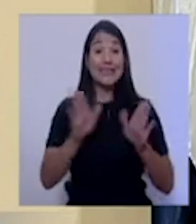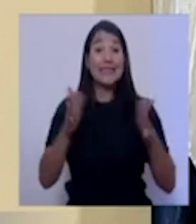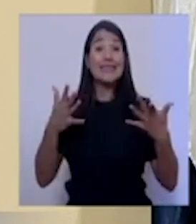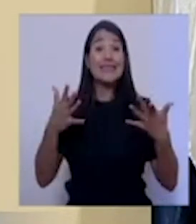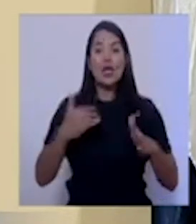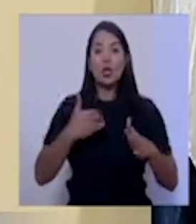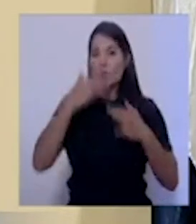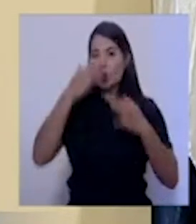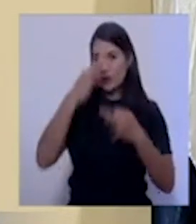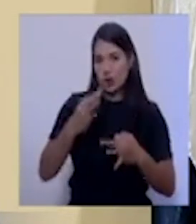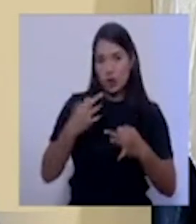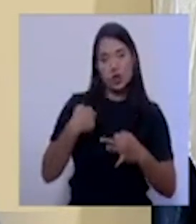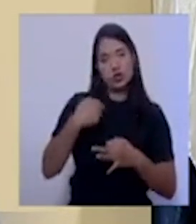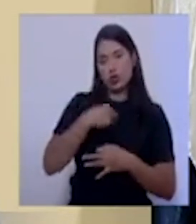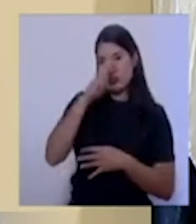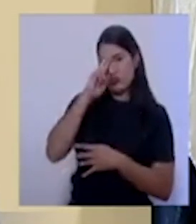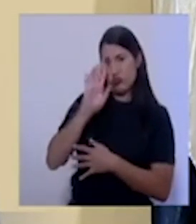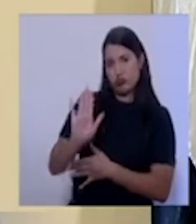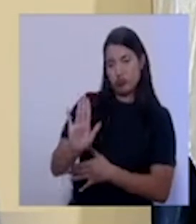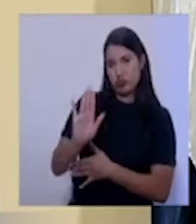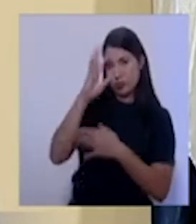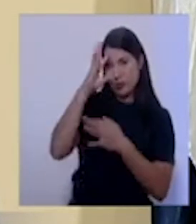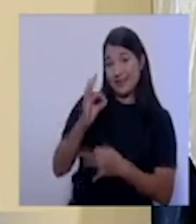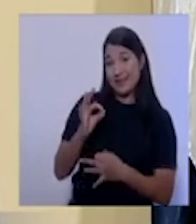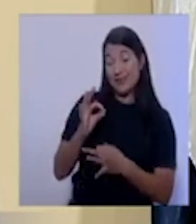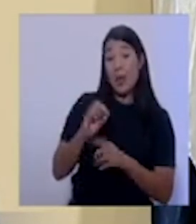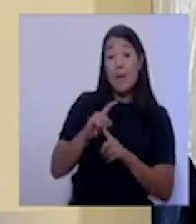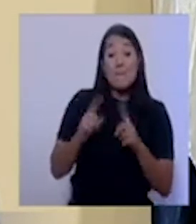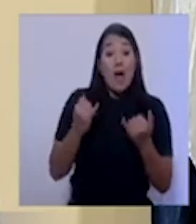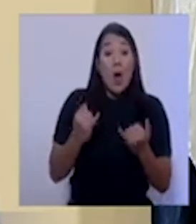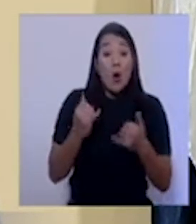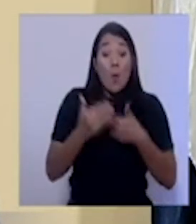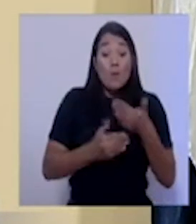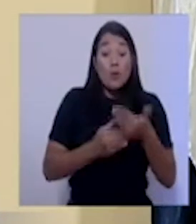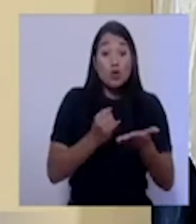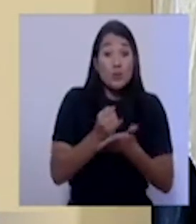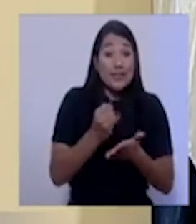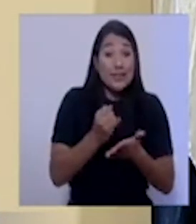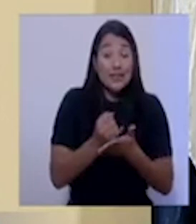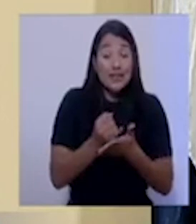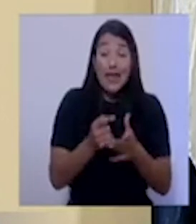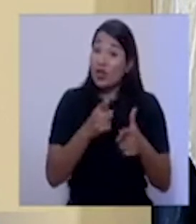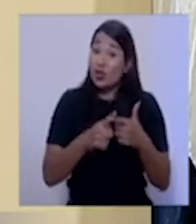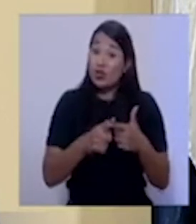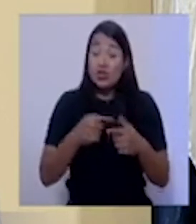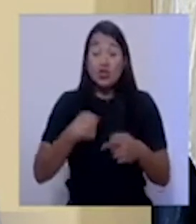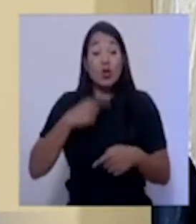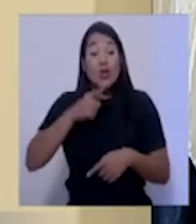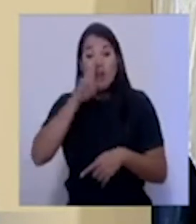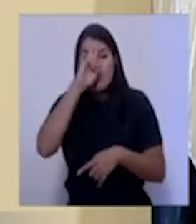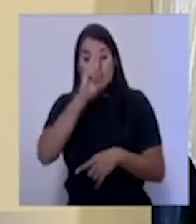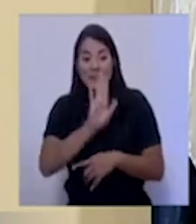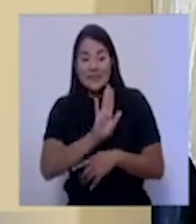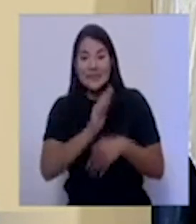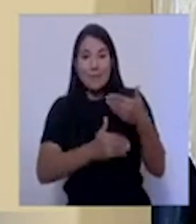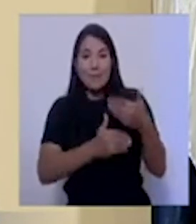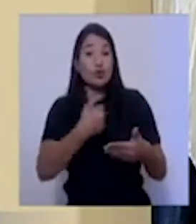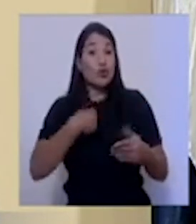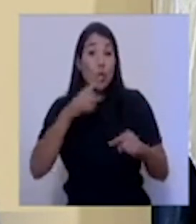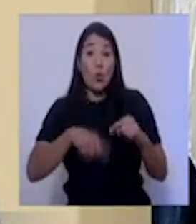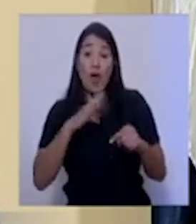profundamente, por respeto al debido proceso, yo no me puedo referir a estos asuntos, aparte de que no los conozco.